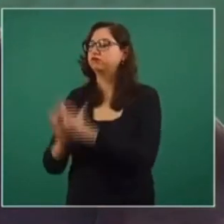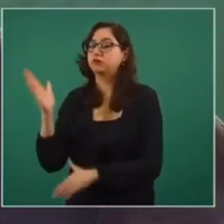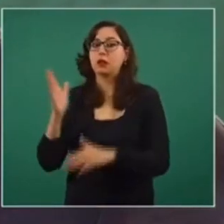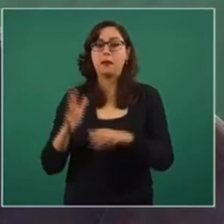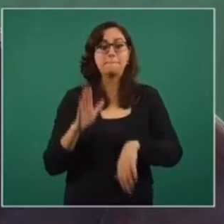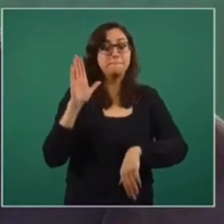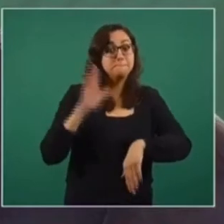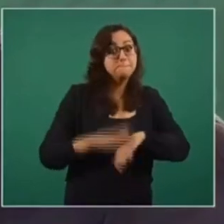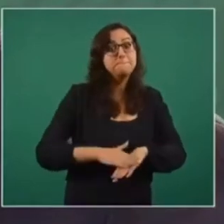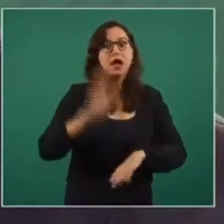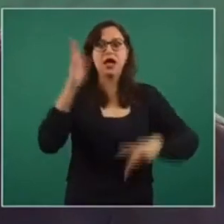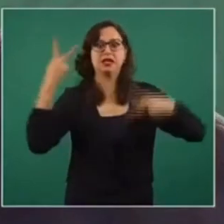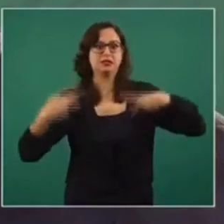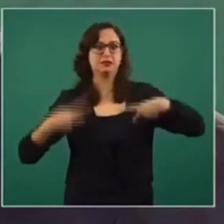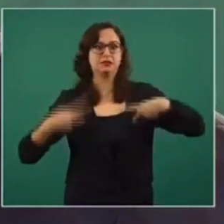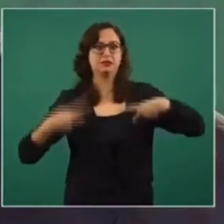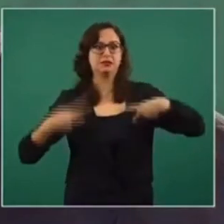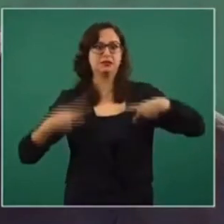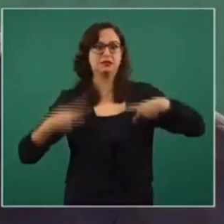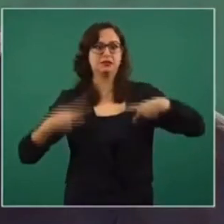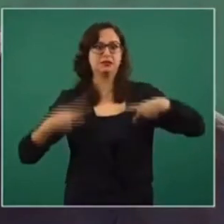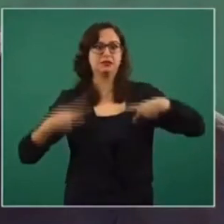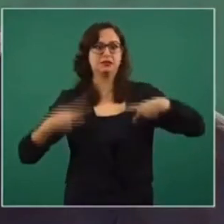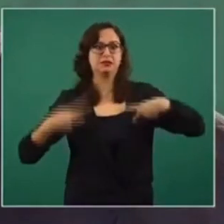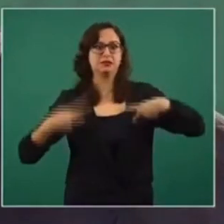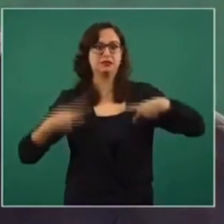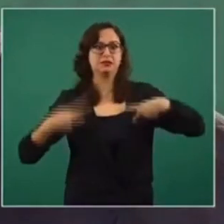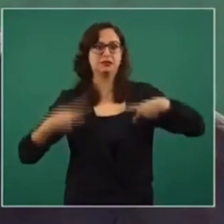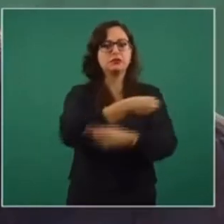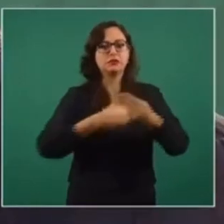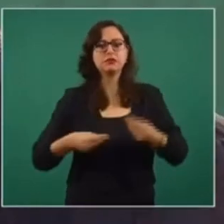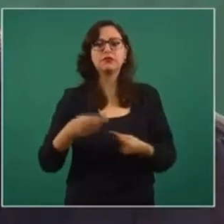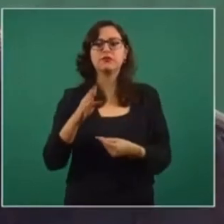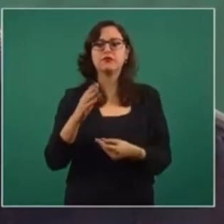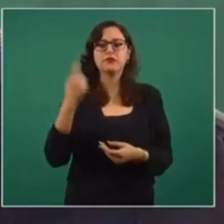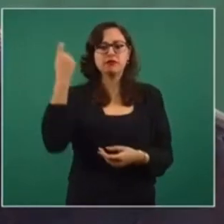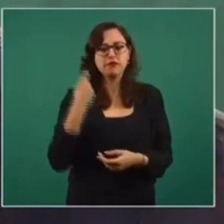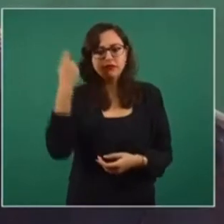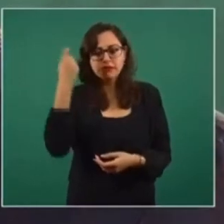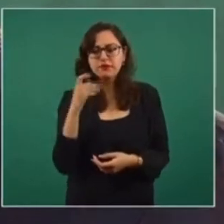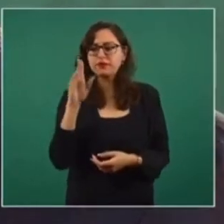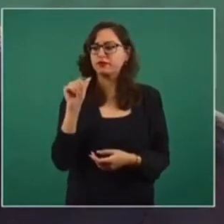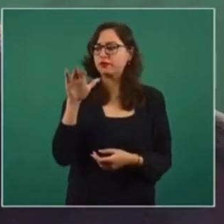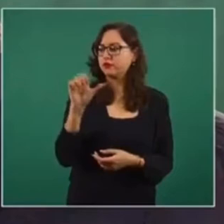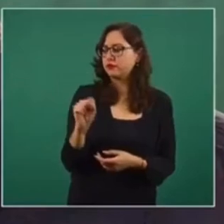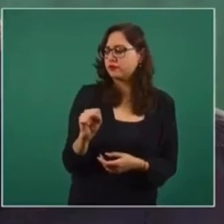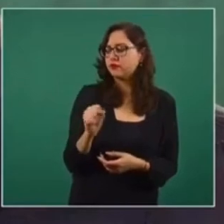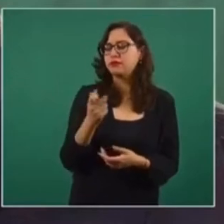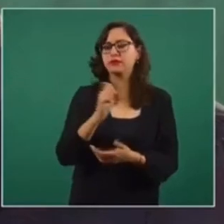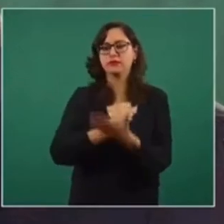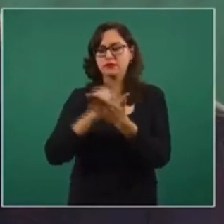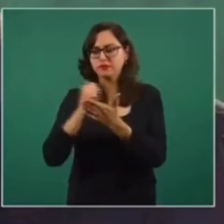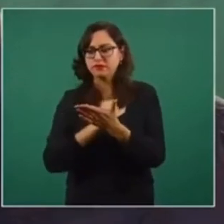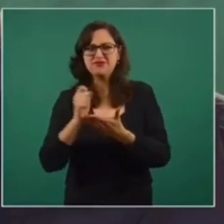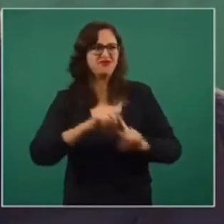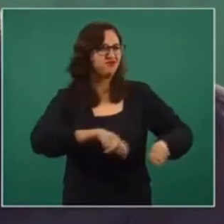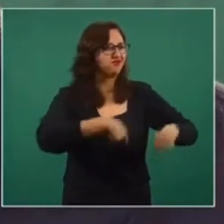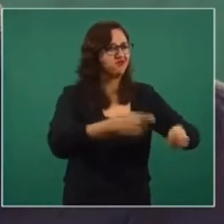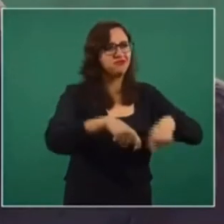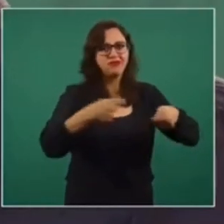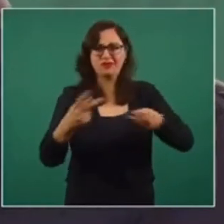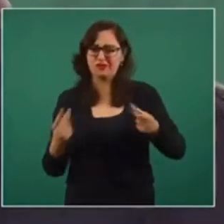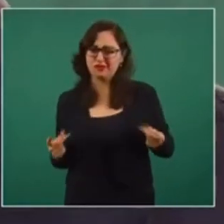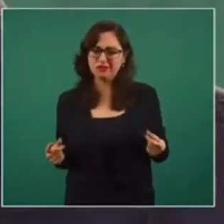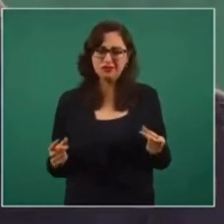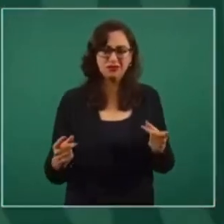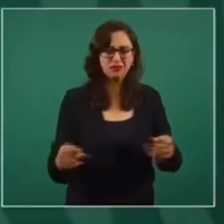se reactivara la economía a través de las pensiones, de las becas, de los créditos a la palabra. Entonces, que